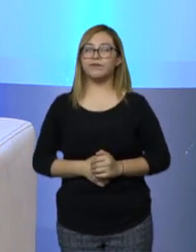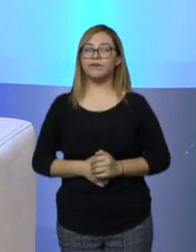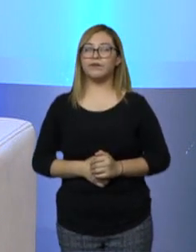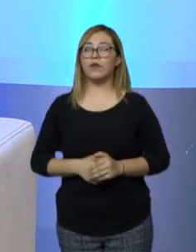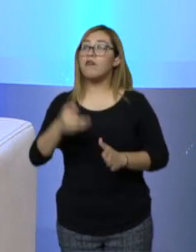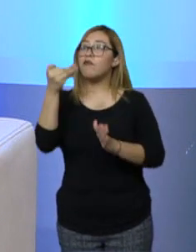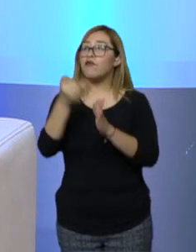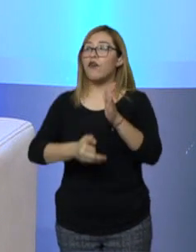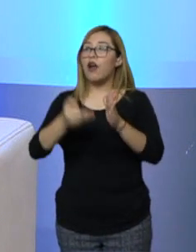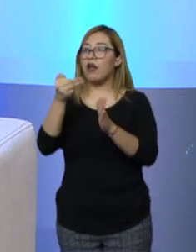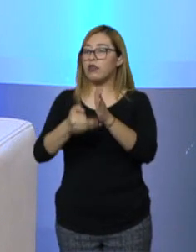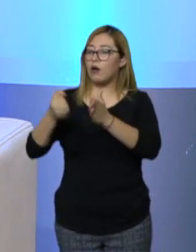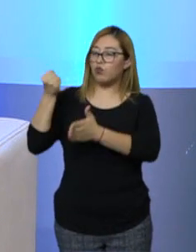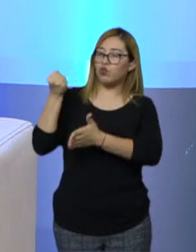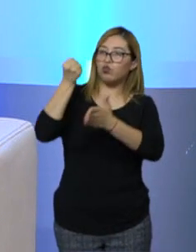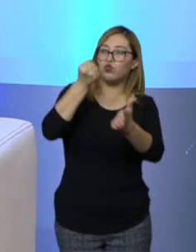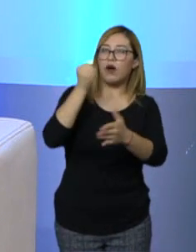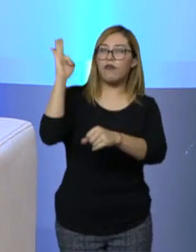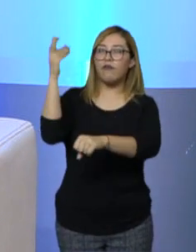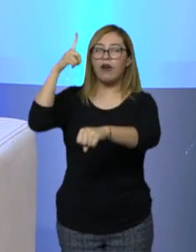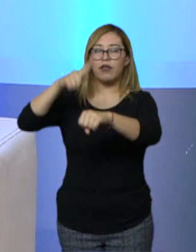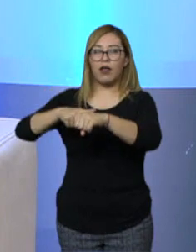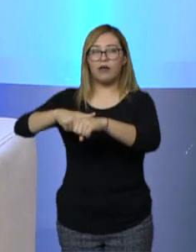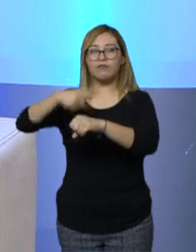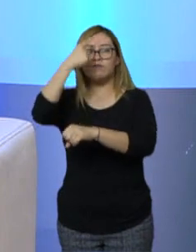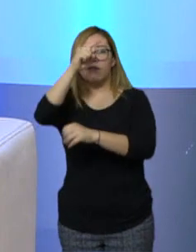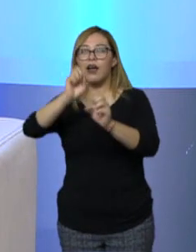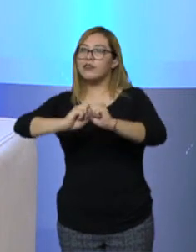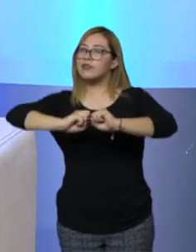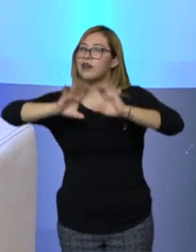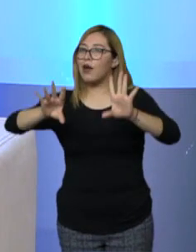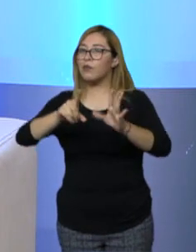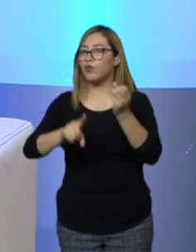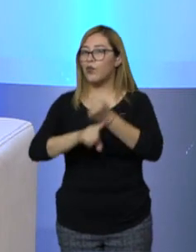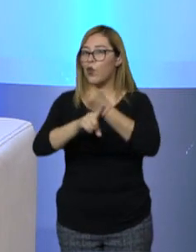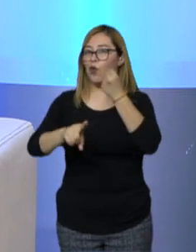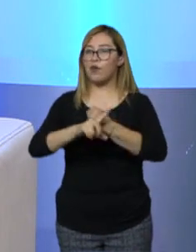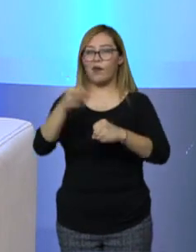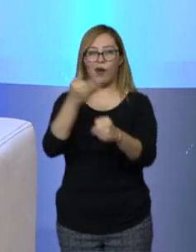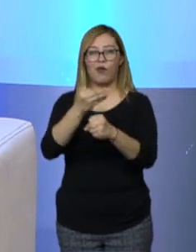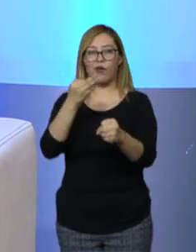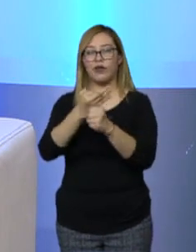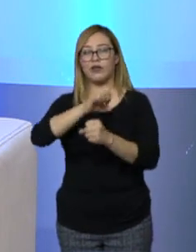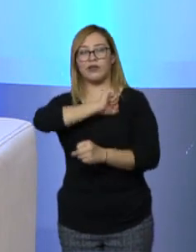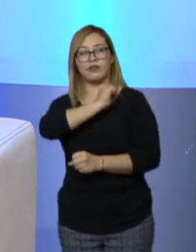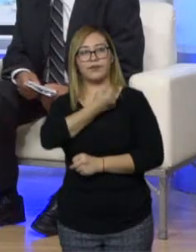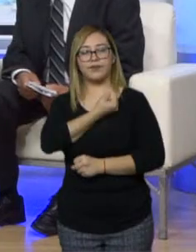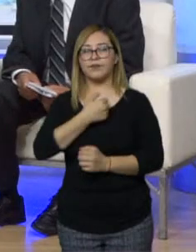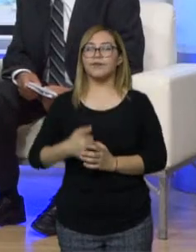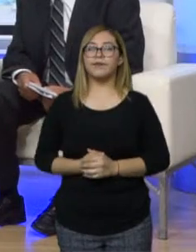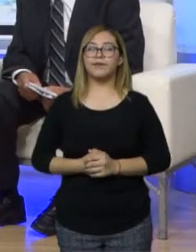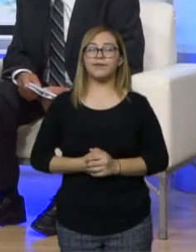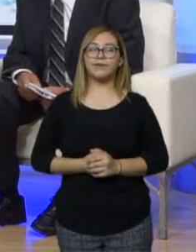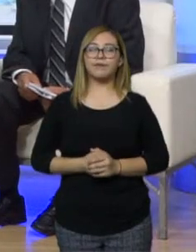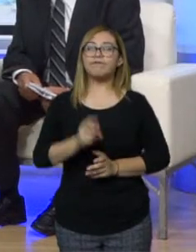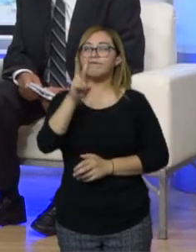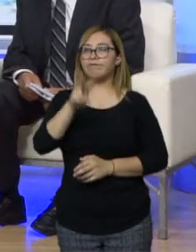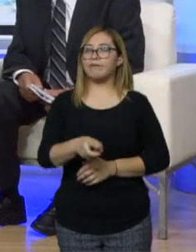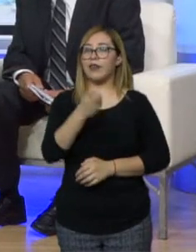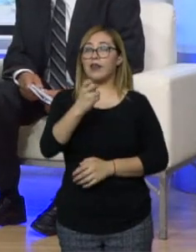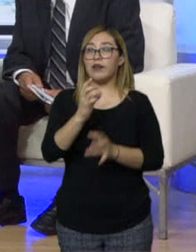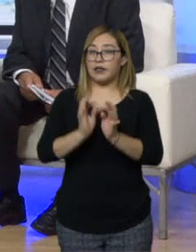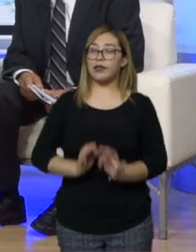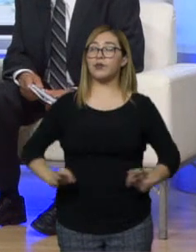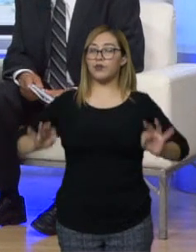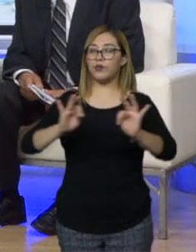el presupuesto federal para resolver los problemas de contingencia sanitaria, Miguel. Son aspectos muy importantes,